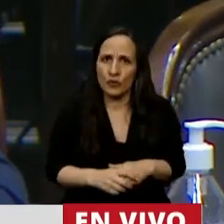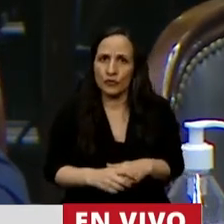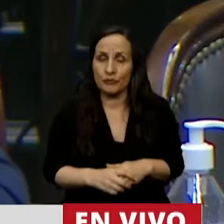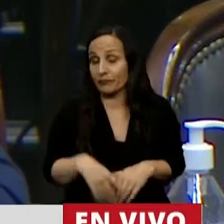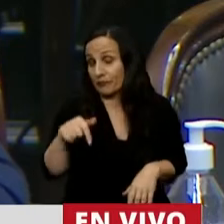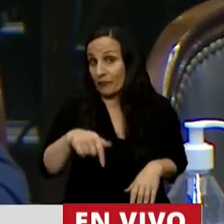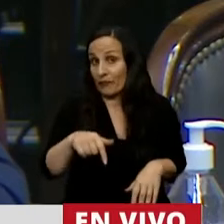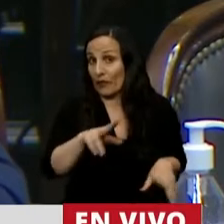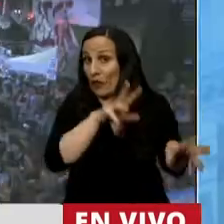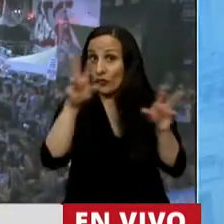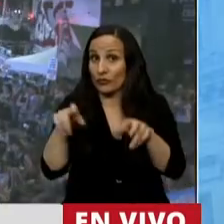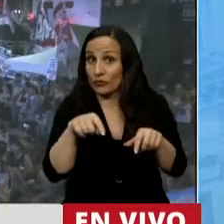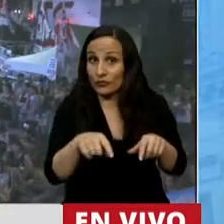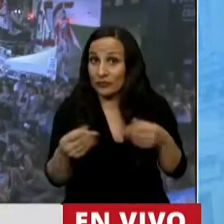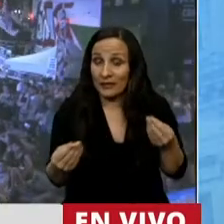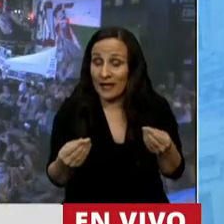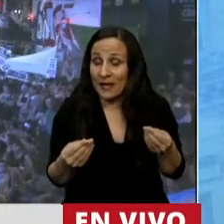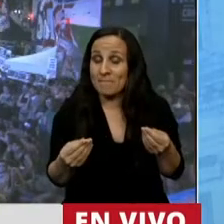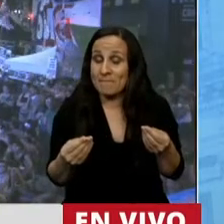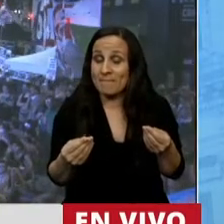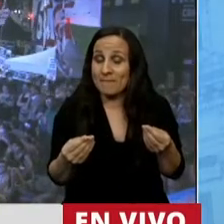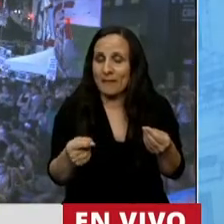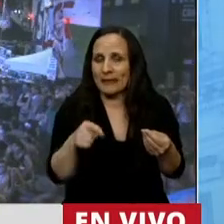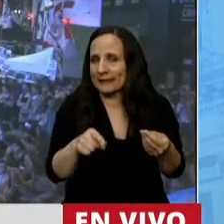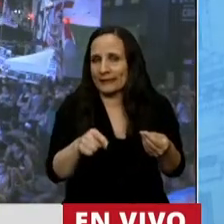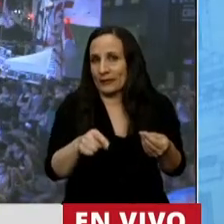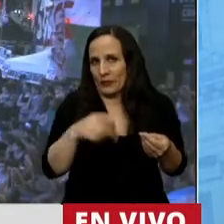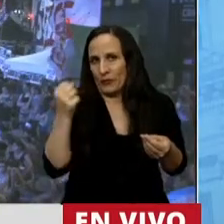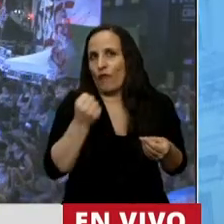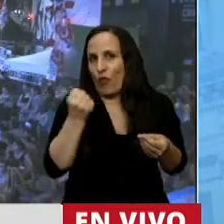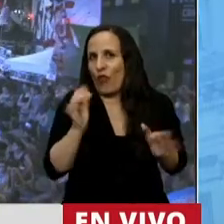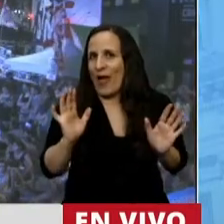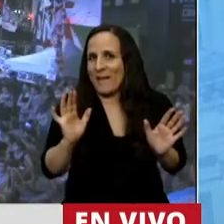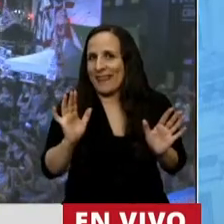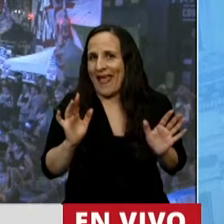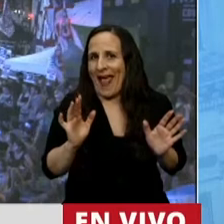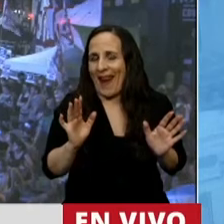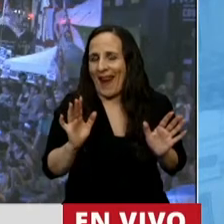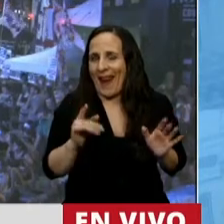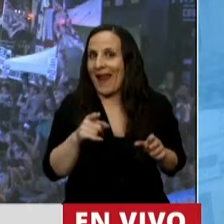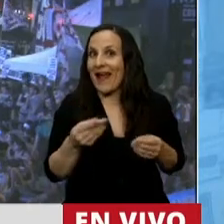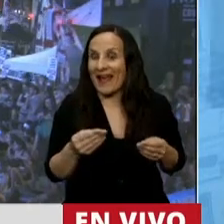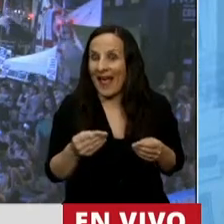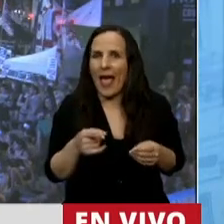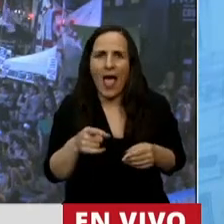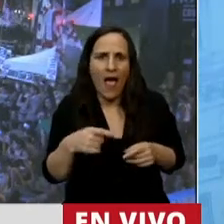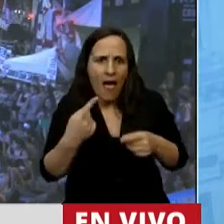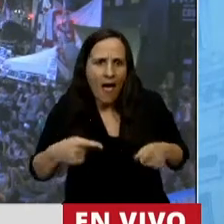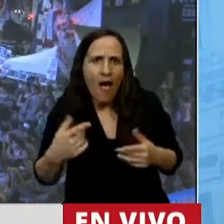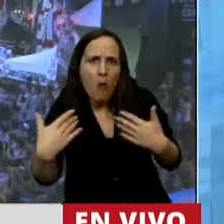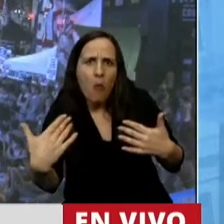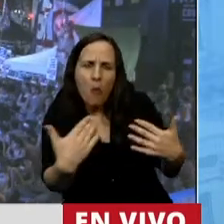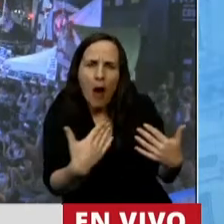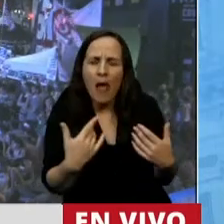particular claramente en una diferencia sustancial. Cuanto mayor cantidad de recursos existen,